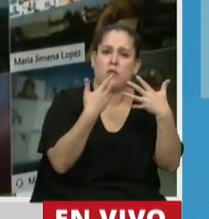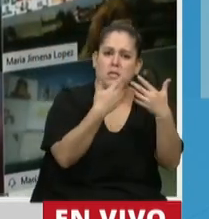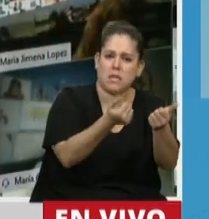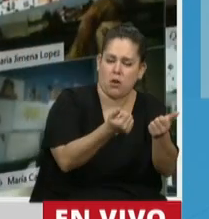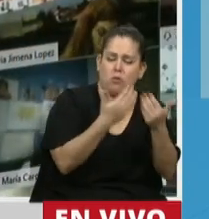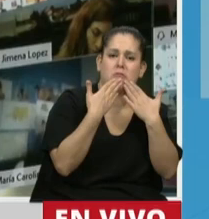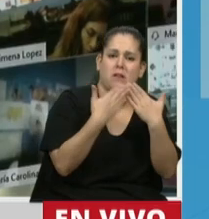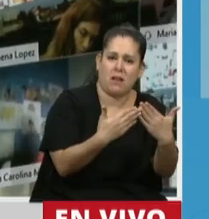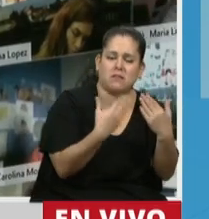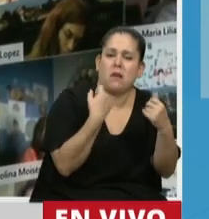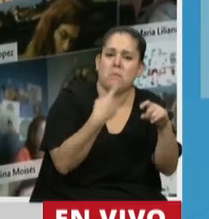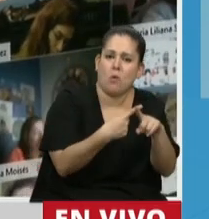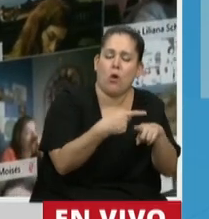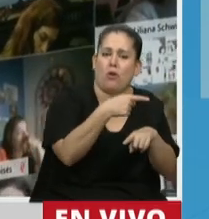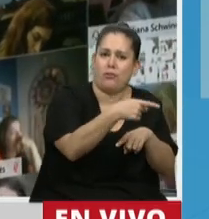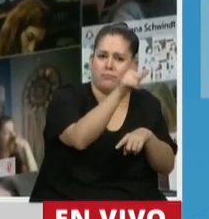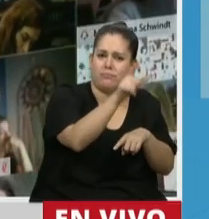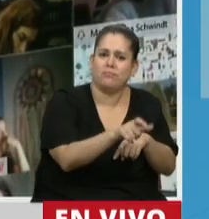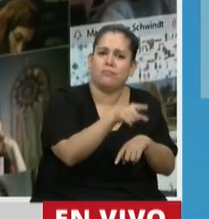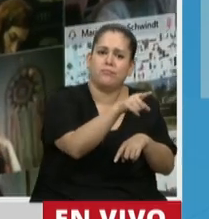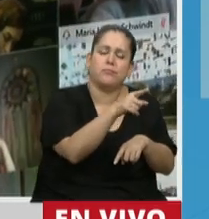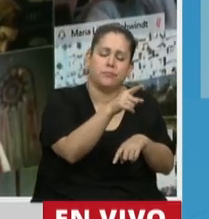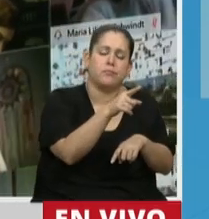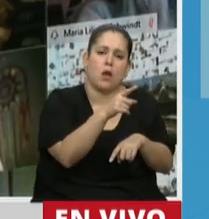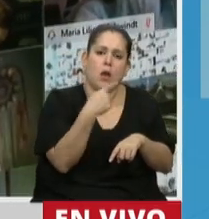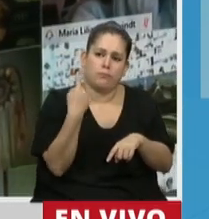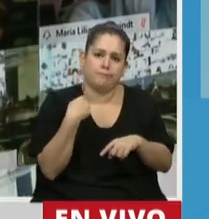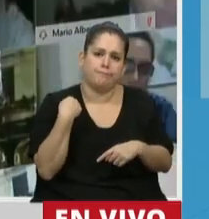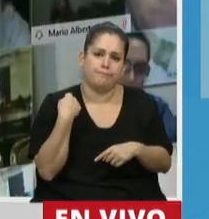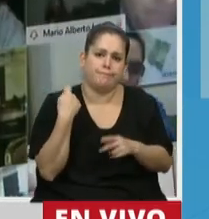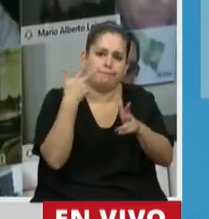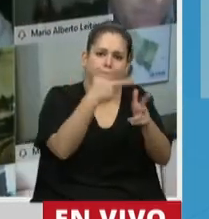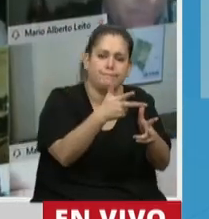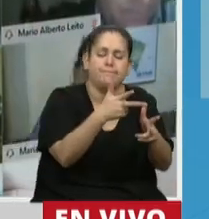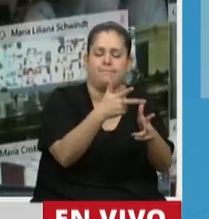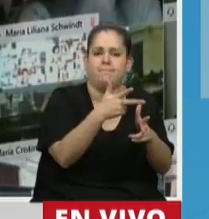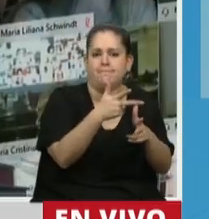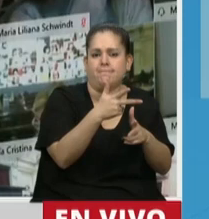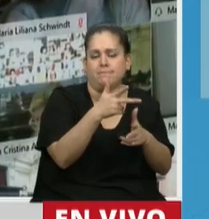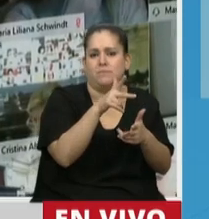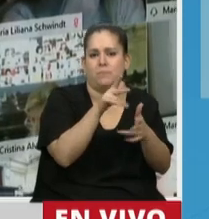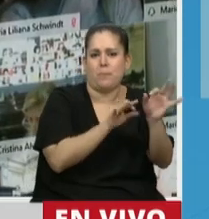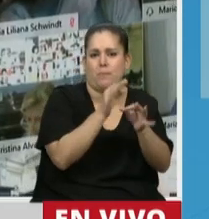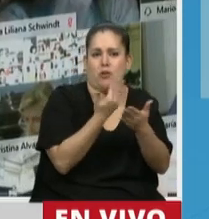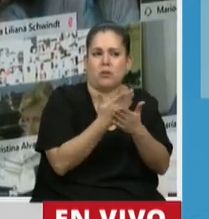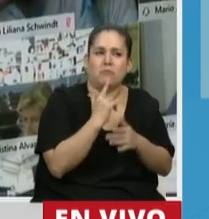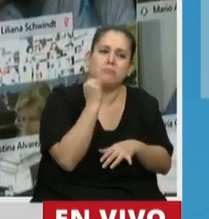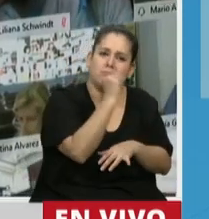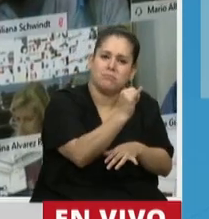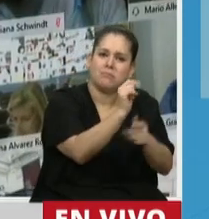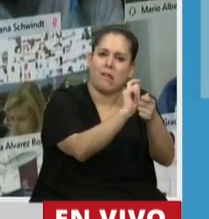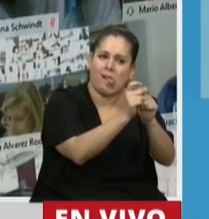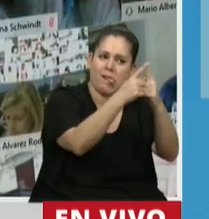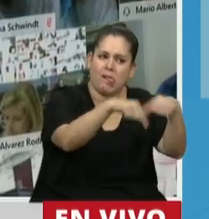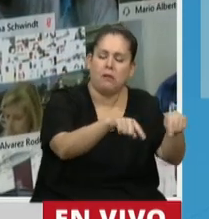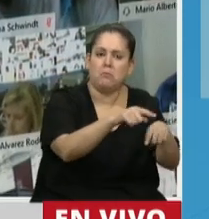haber tenido consideración respecto a algunas observaciones que le hice al proyecto. Me